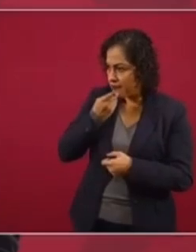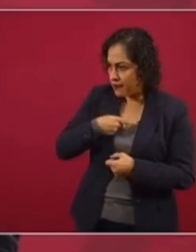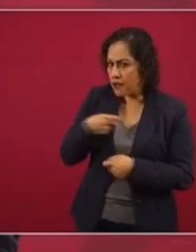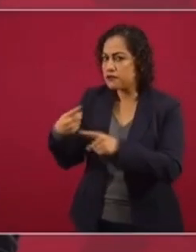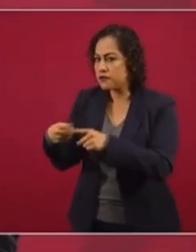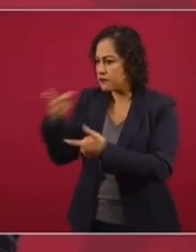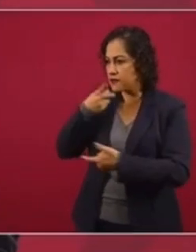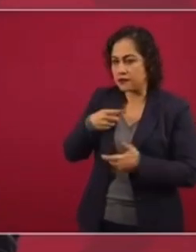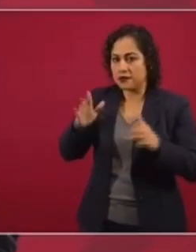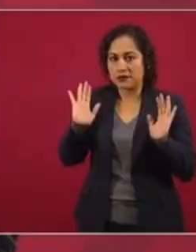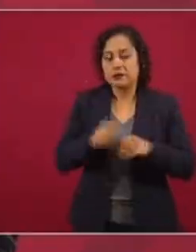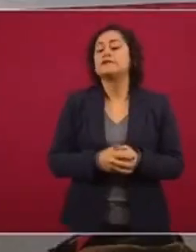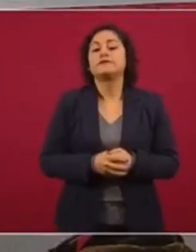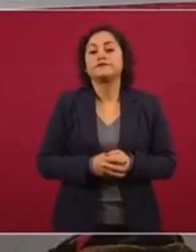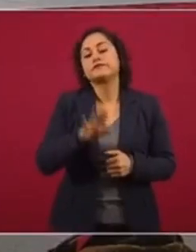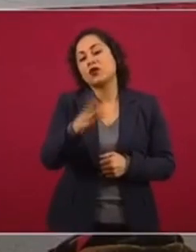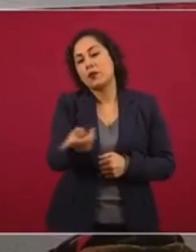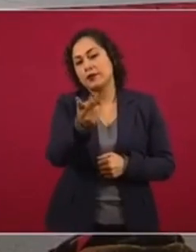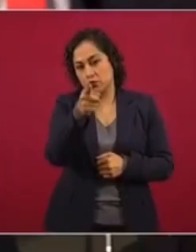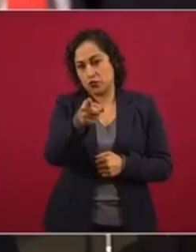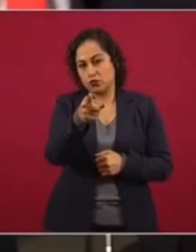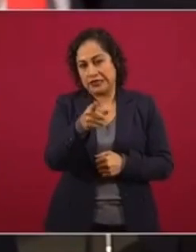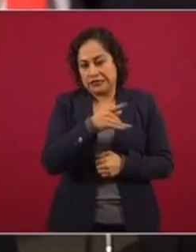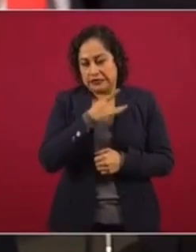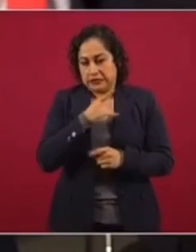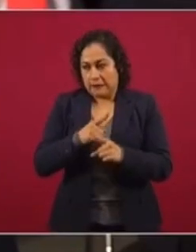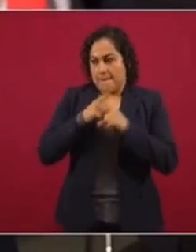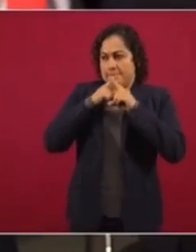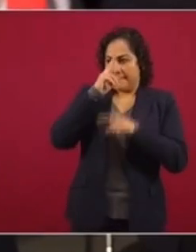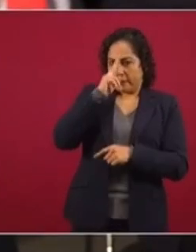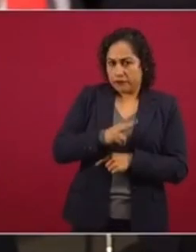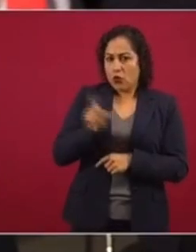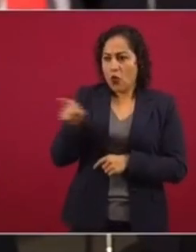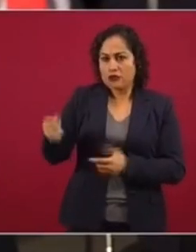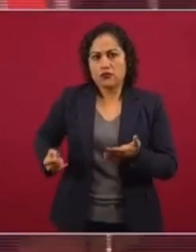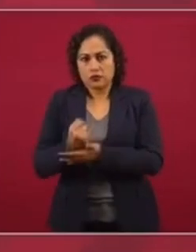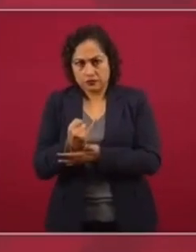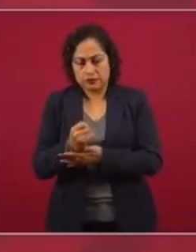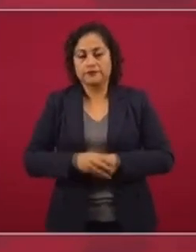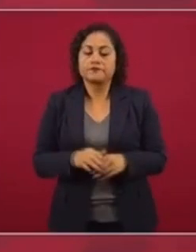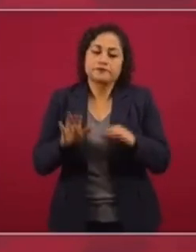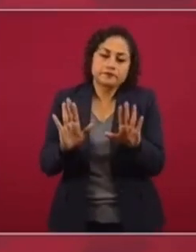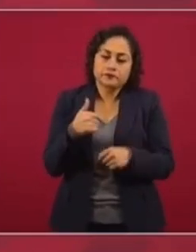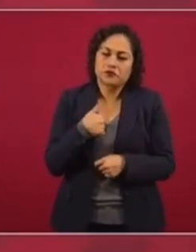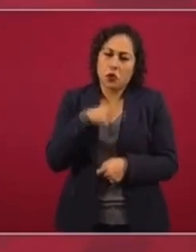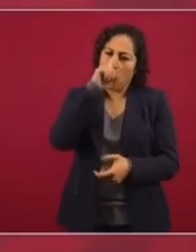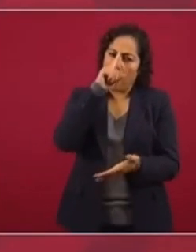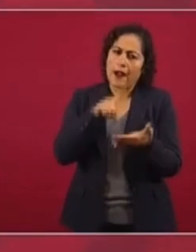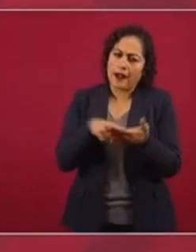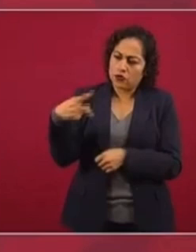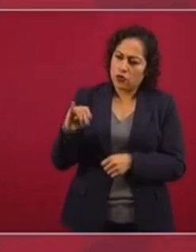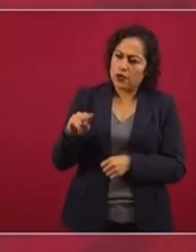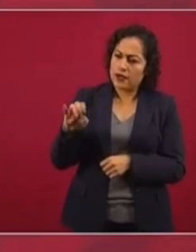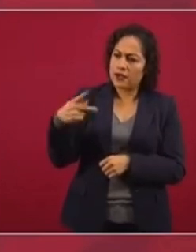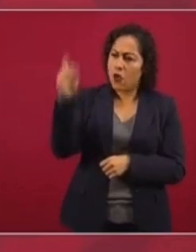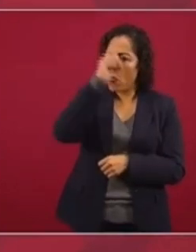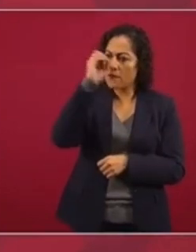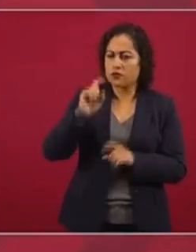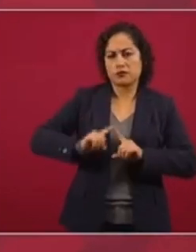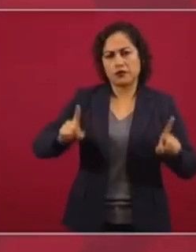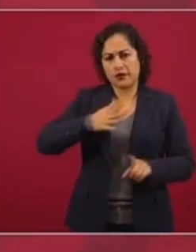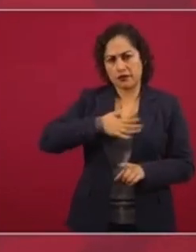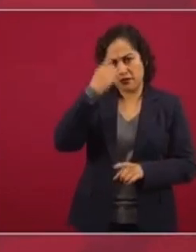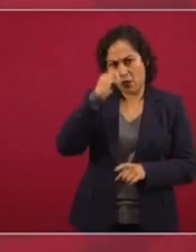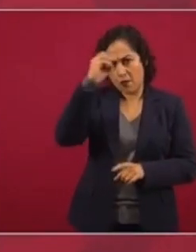temas. ¿Se siente censurado por el INE después de la tutela? Siento que ellos tienen una visión distinta a la nuestra.